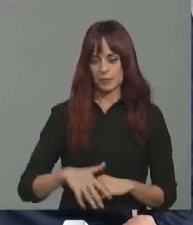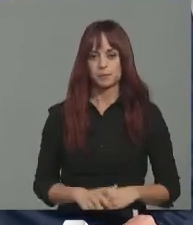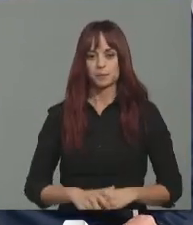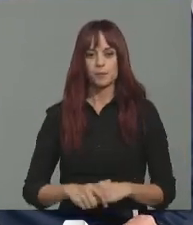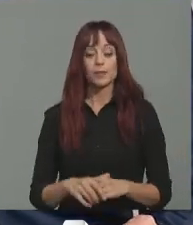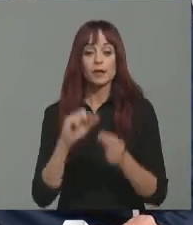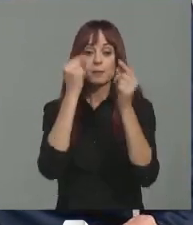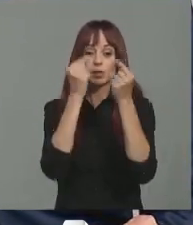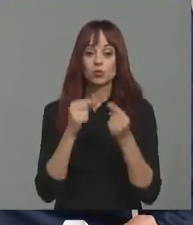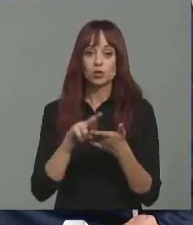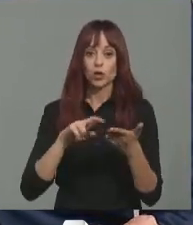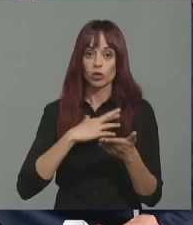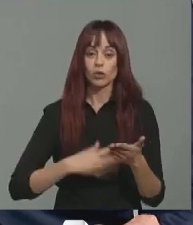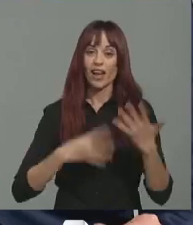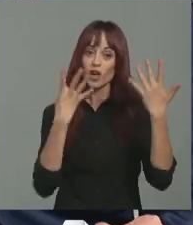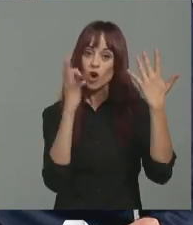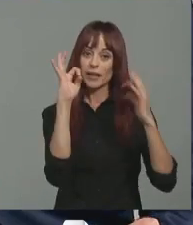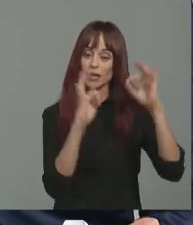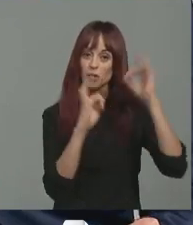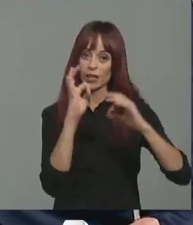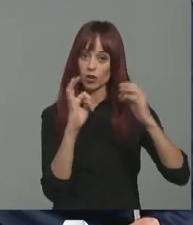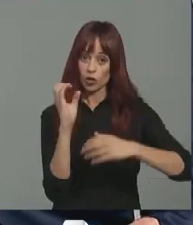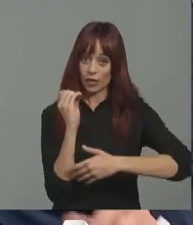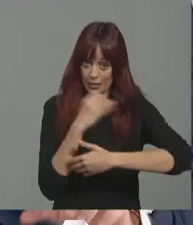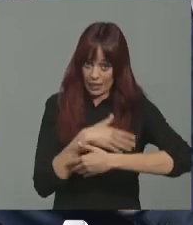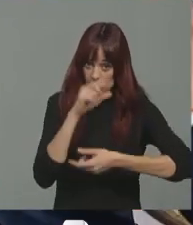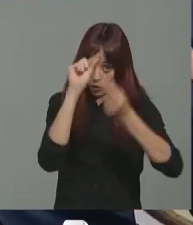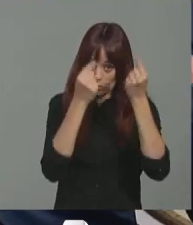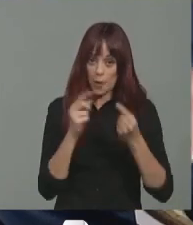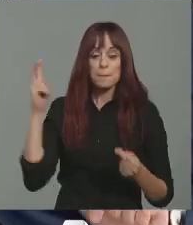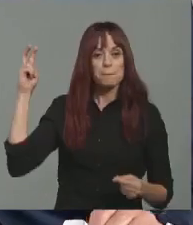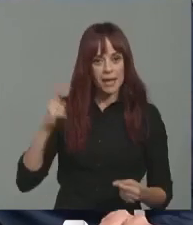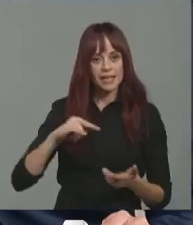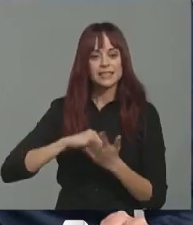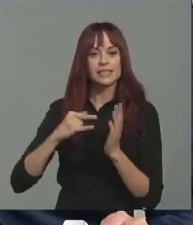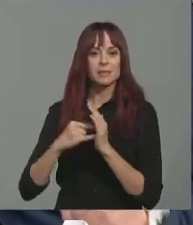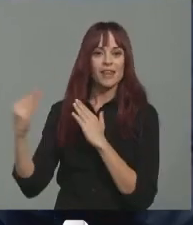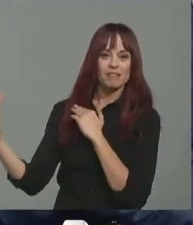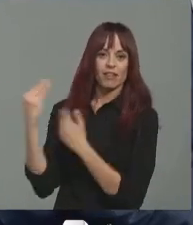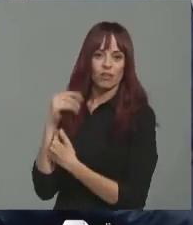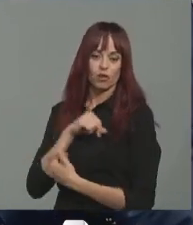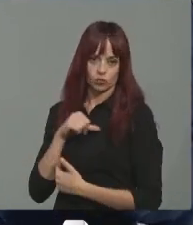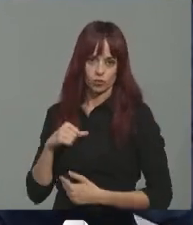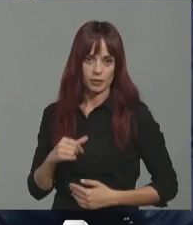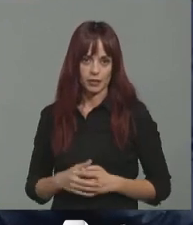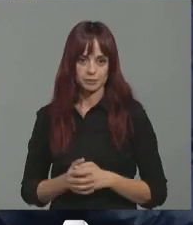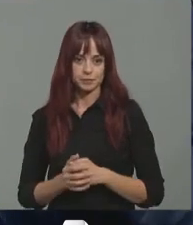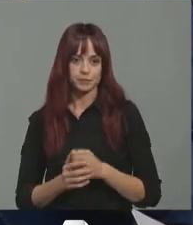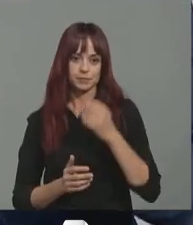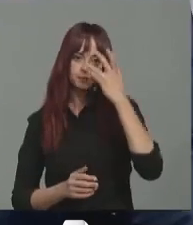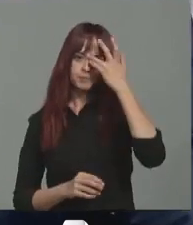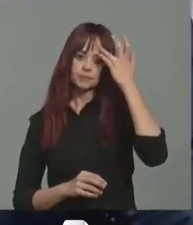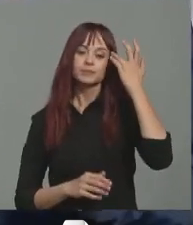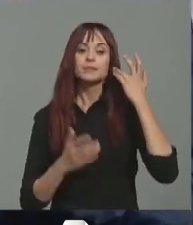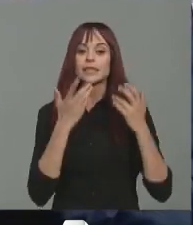del presupuesto regional, un 90% de los ingresos del presupuesto regional vienen del sistema de financiación autonómica. Claro, si hay ese